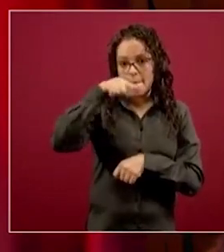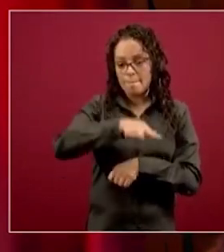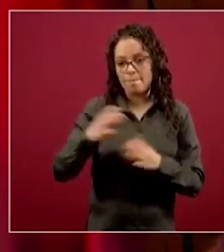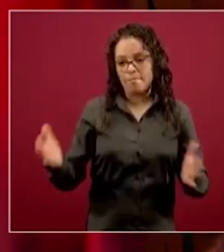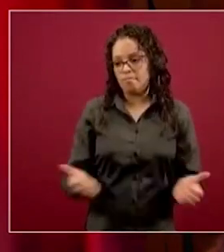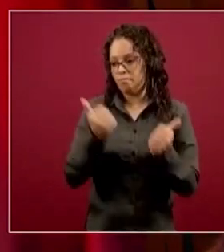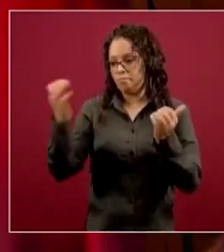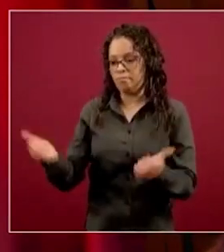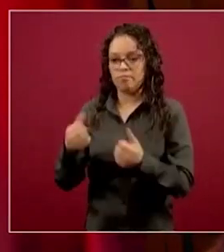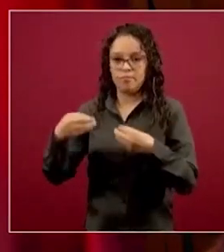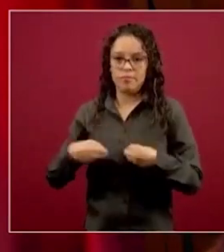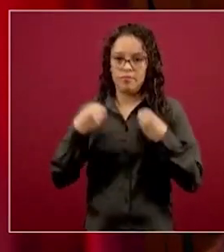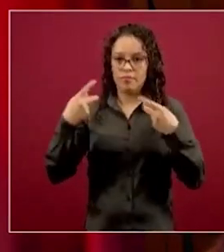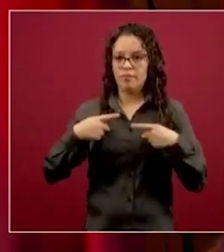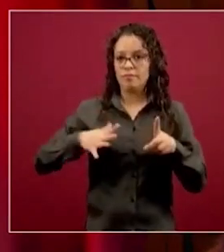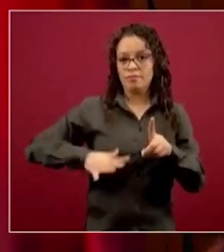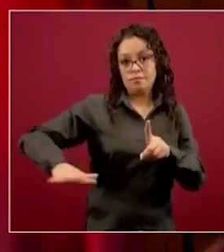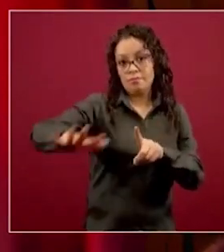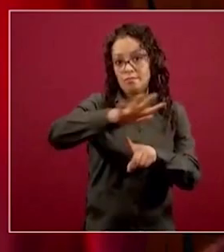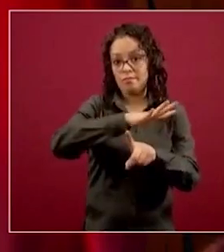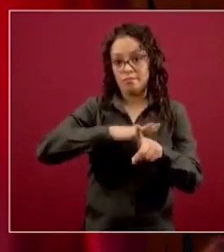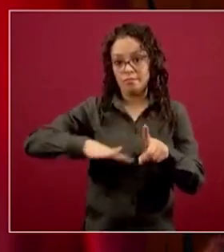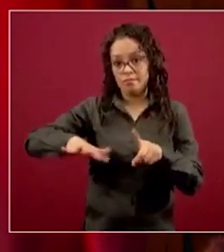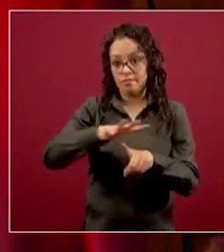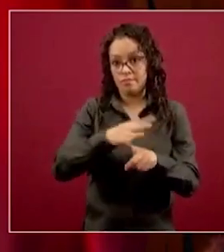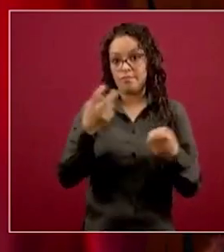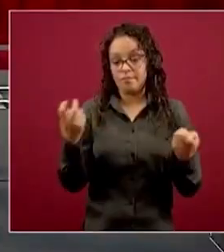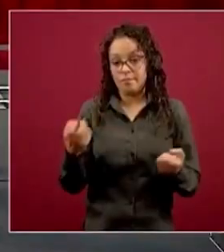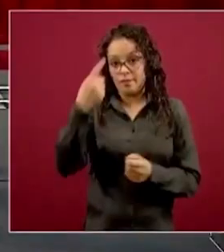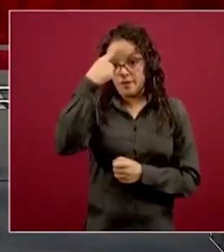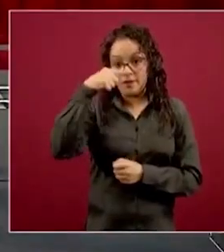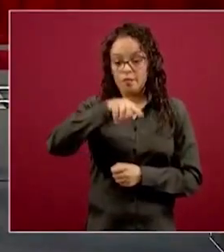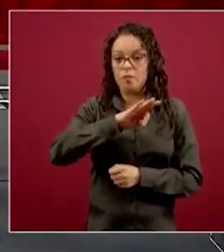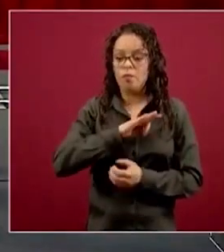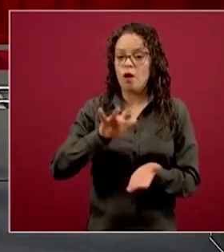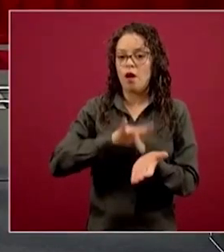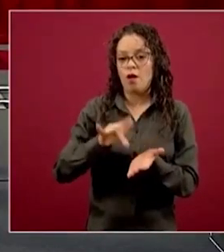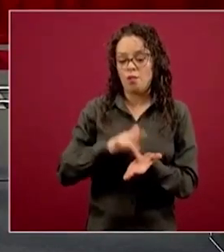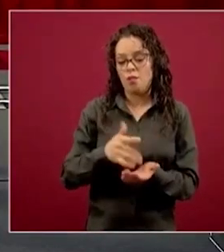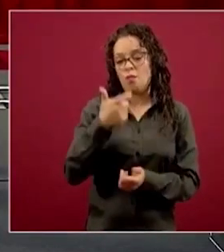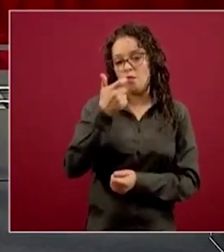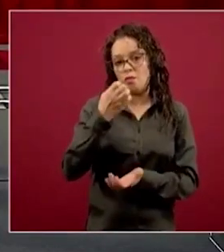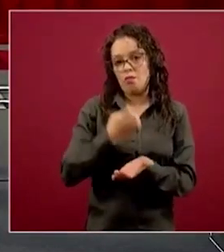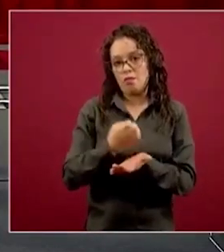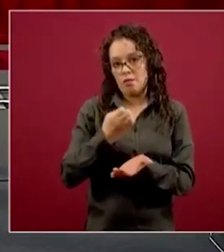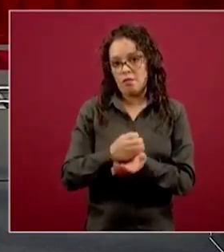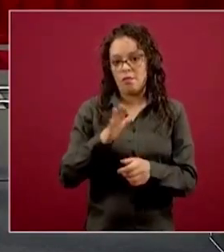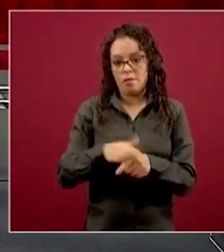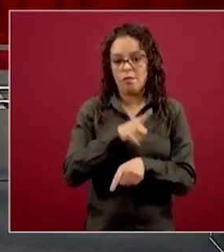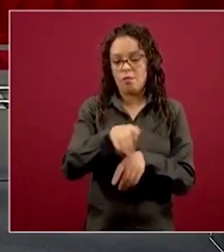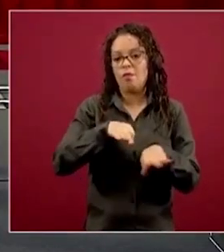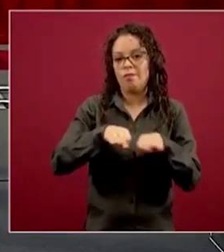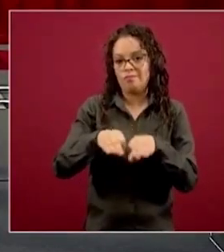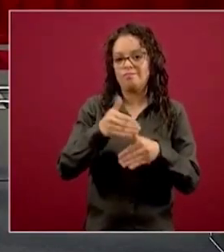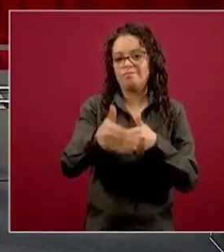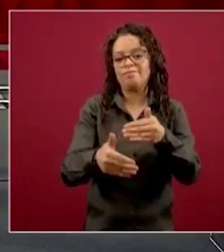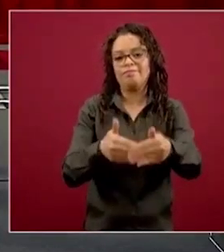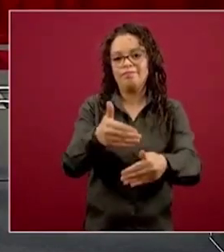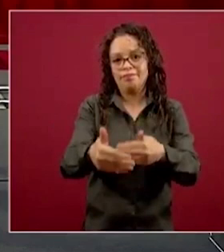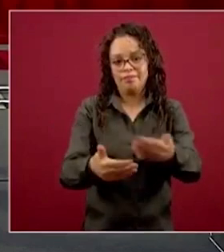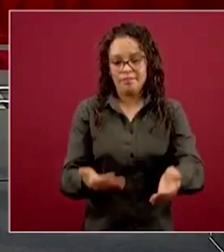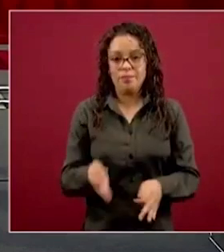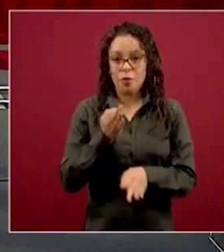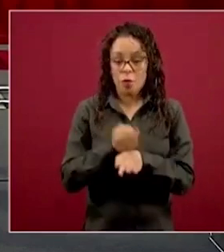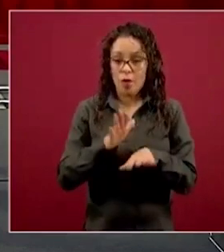atenuar la parte económica de los retos tan grandes que tienen. En ese sentido, en el próximo pago, quisiera explicarlo y